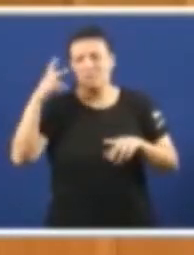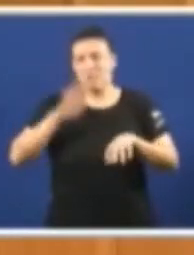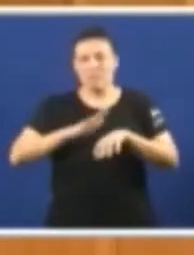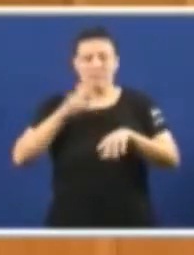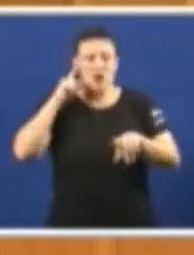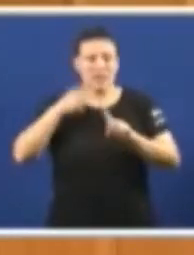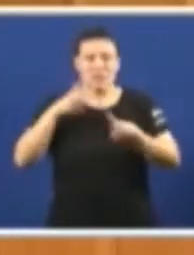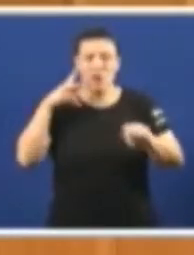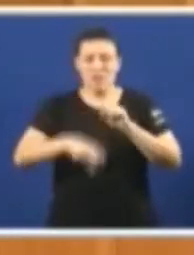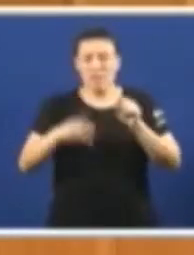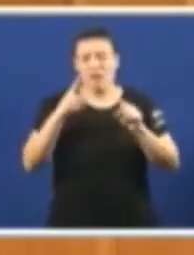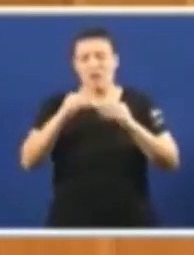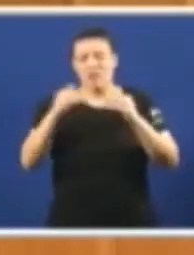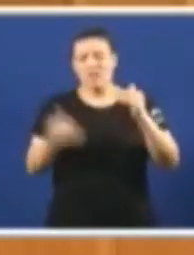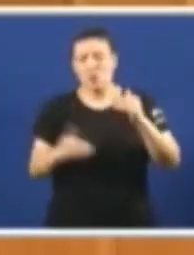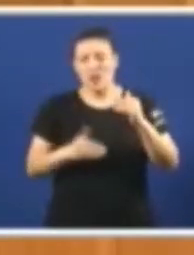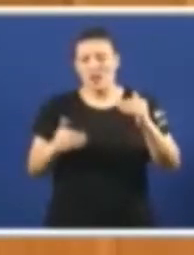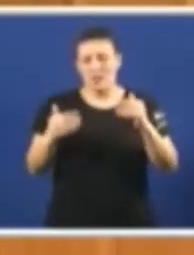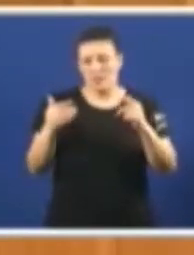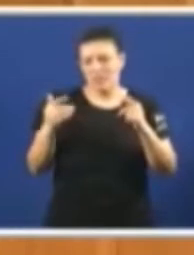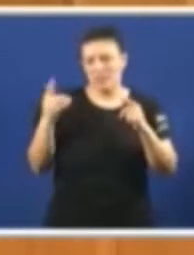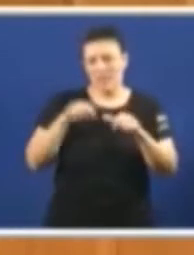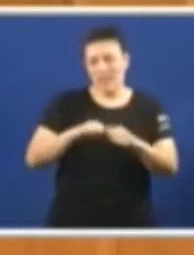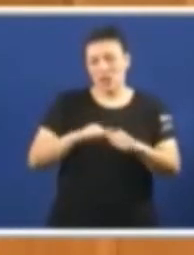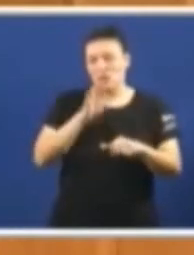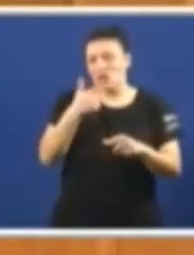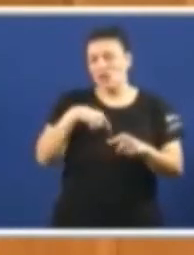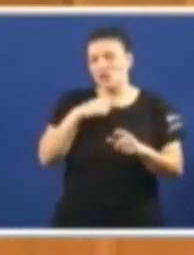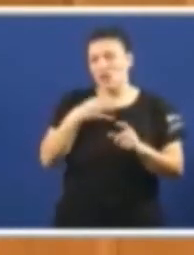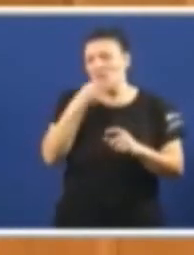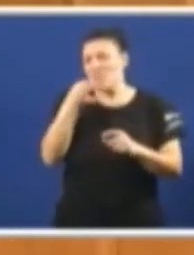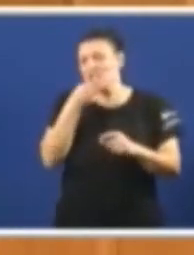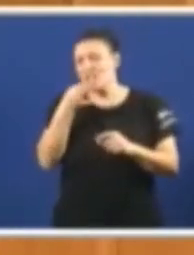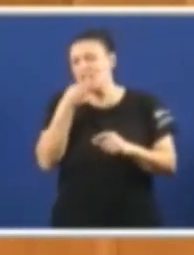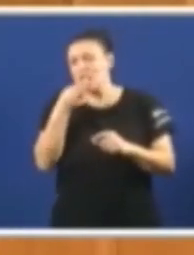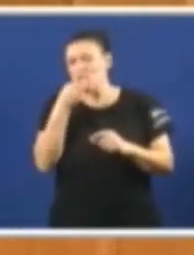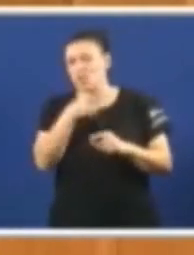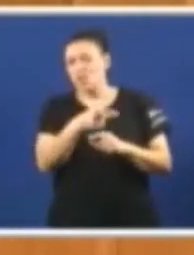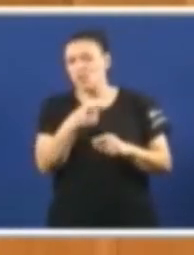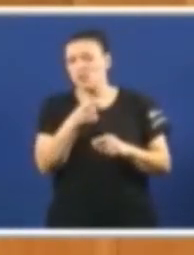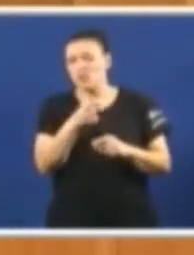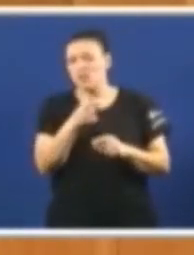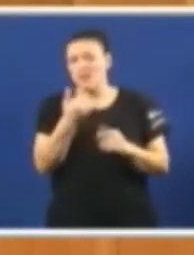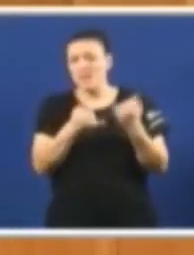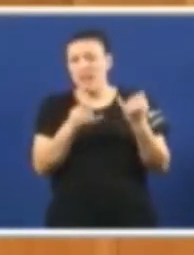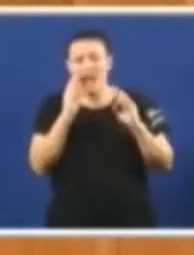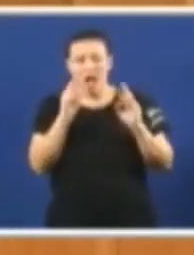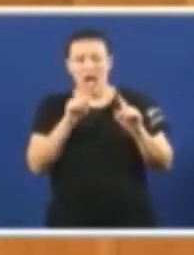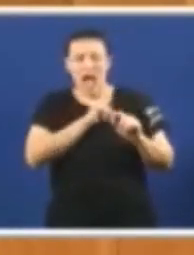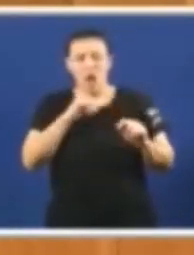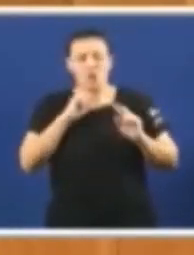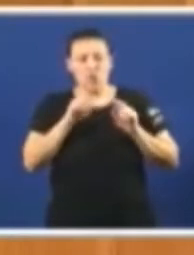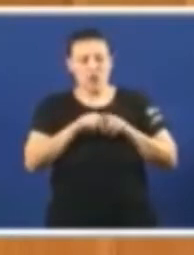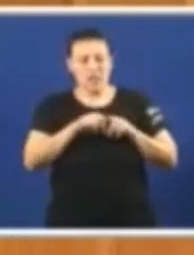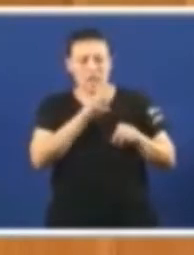as desigualdades de xénero. Por iso, non concordamos co discurso que foi carente da autocrítica por parte do Partido